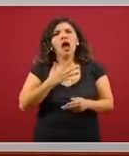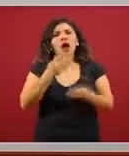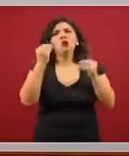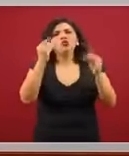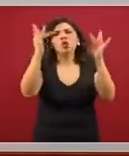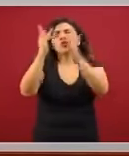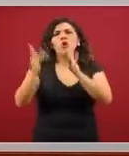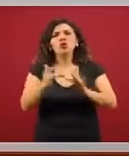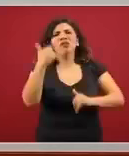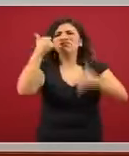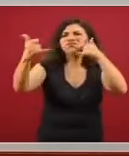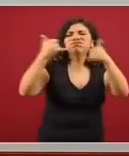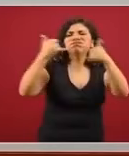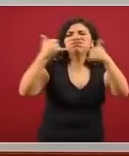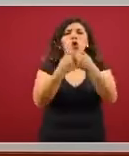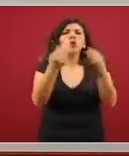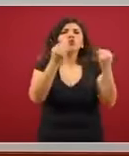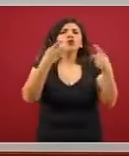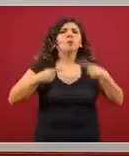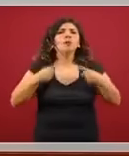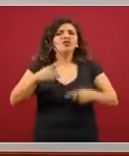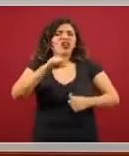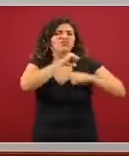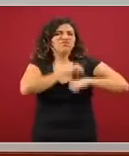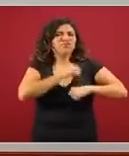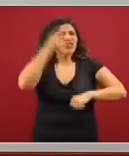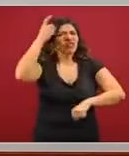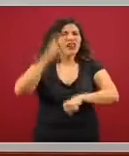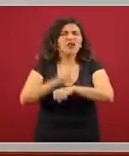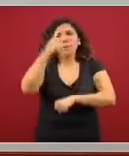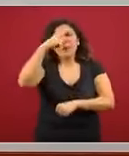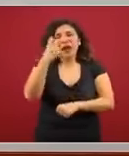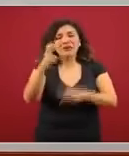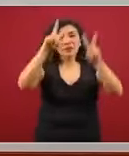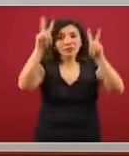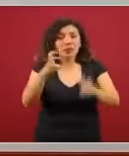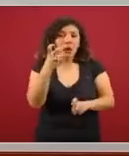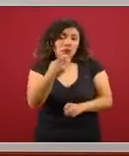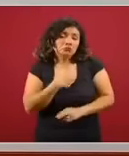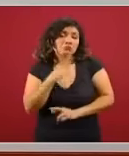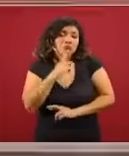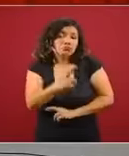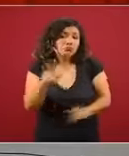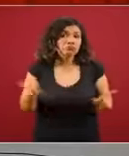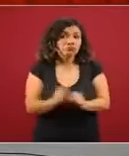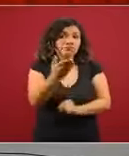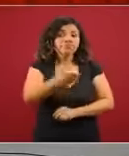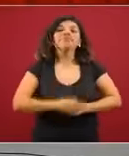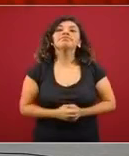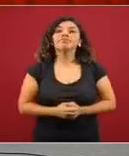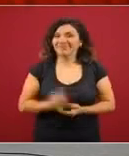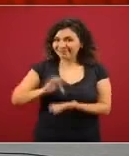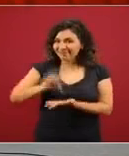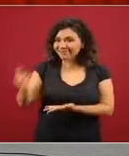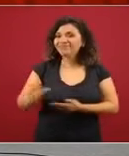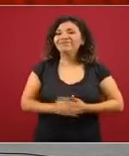contactos con varios de los dirigentes sobre este y otros temas. Esa sería la respuesta, señor secretario. Muchas gracias.